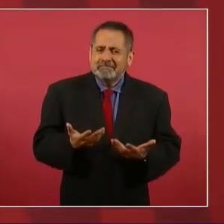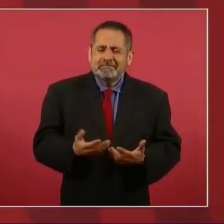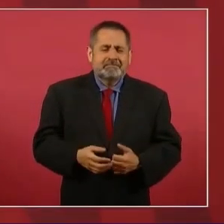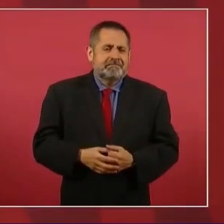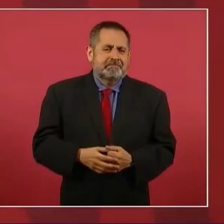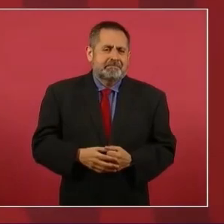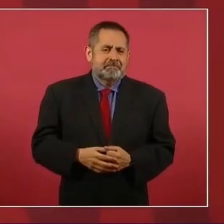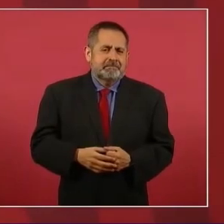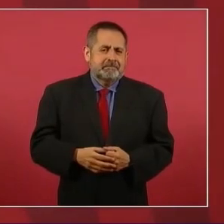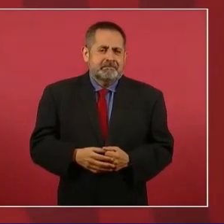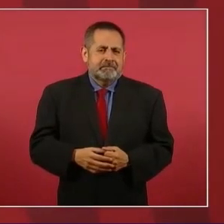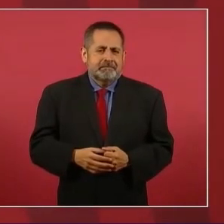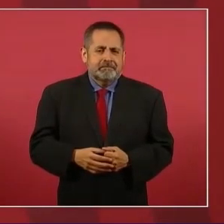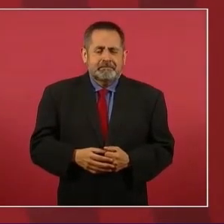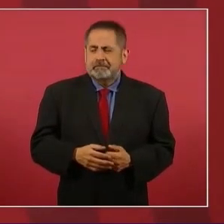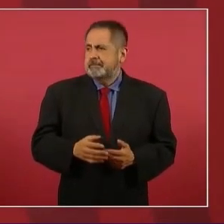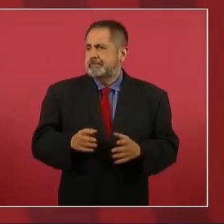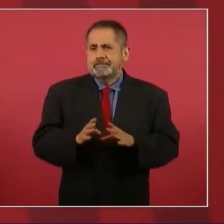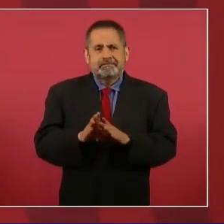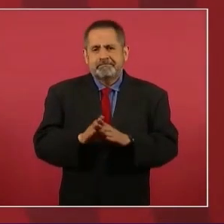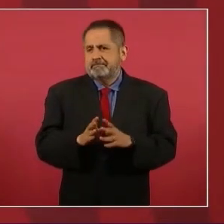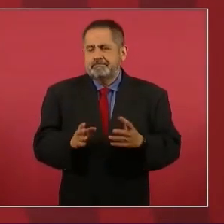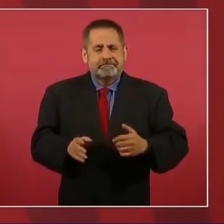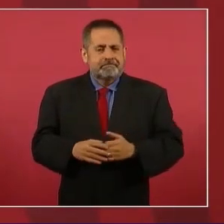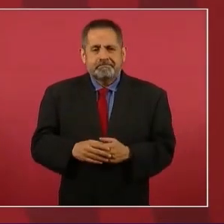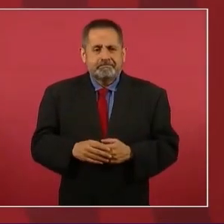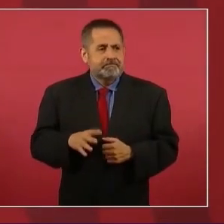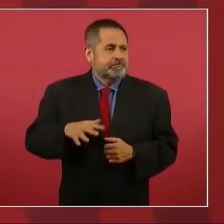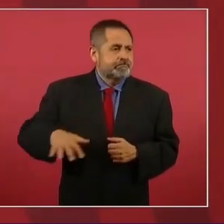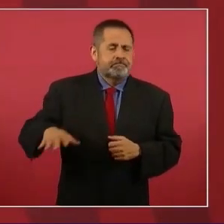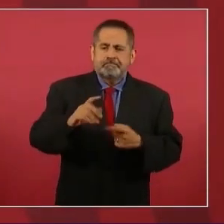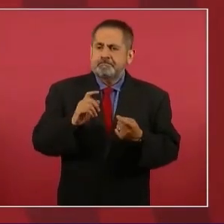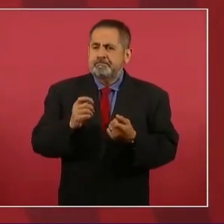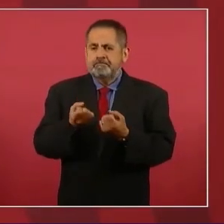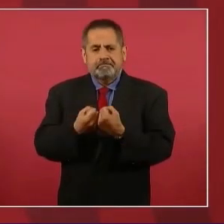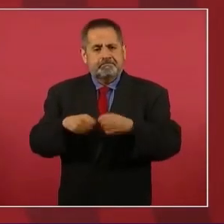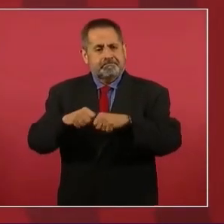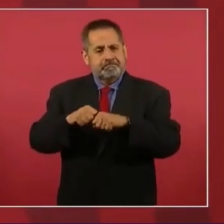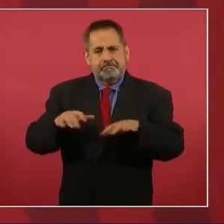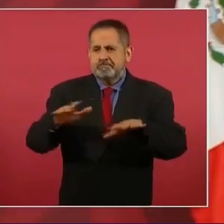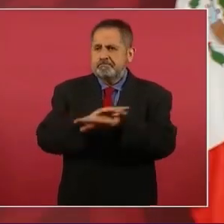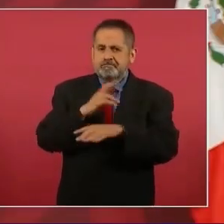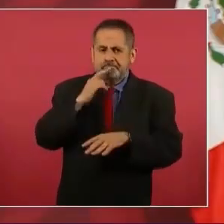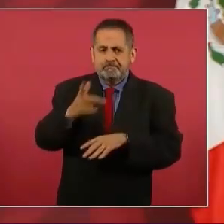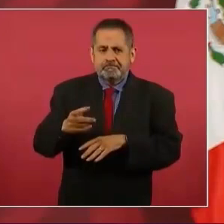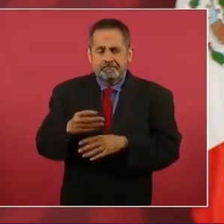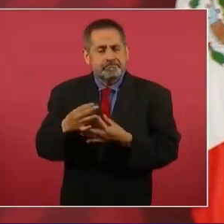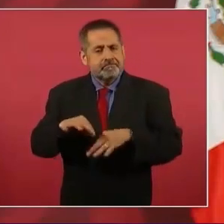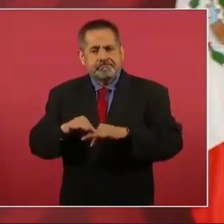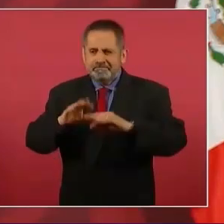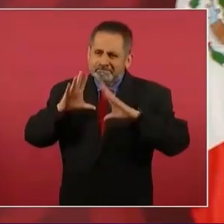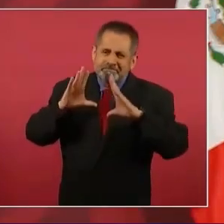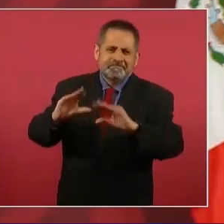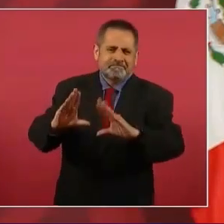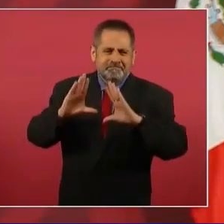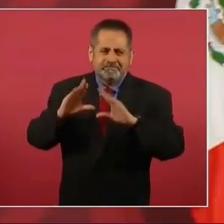Entonces, ¿cómo vamos a lograr una sociedad mejor? Pues hay que imprimir valores,